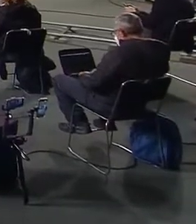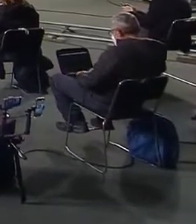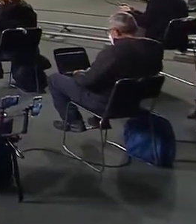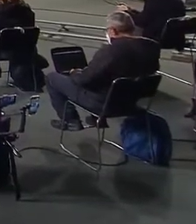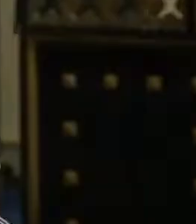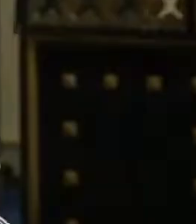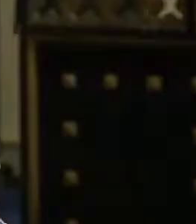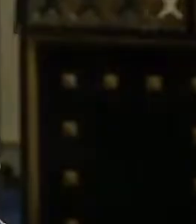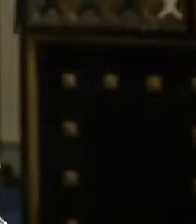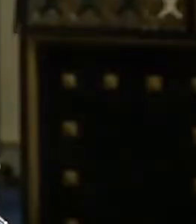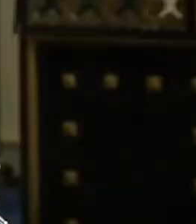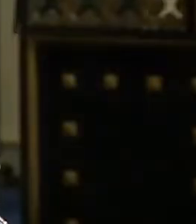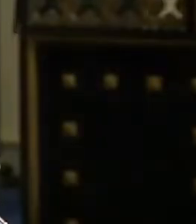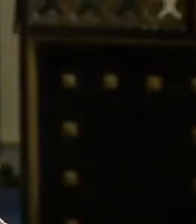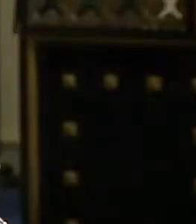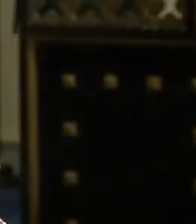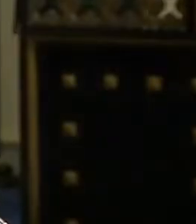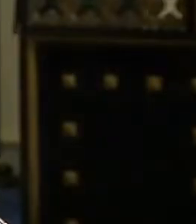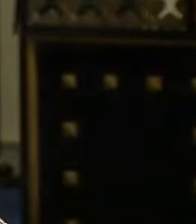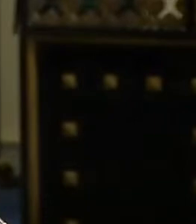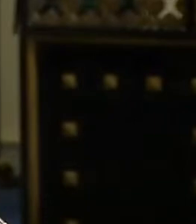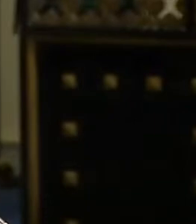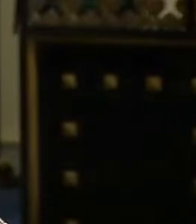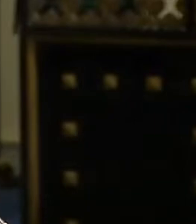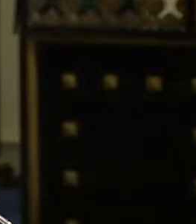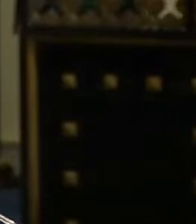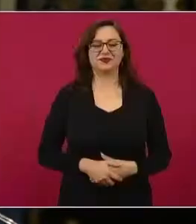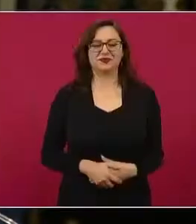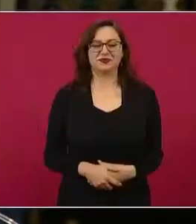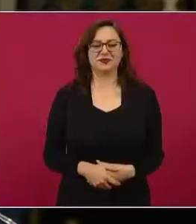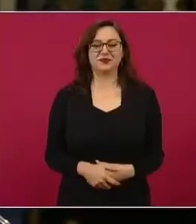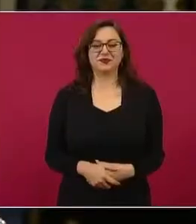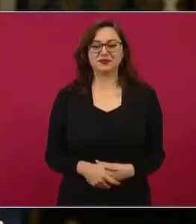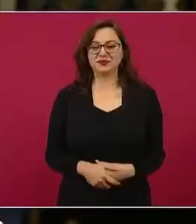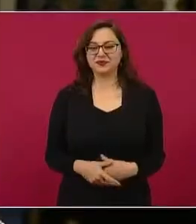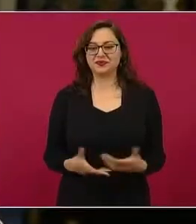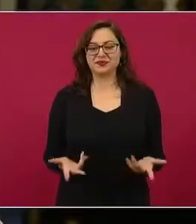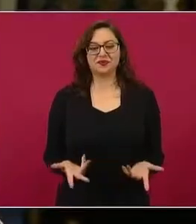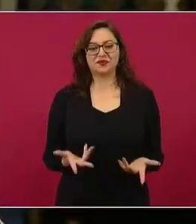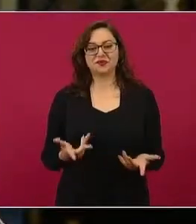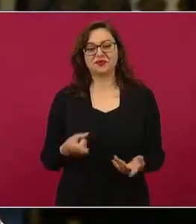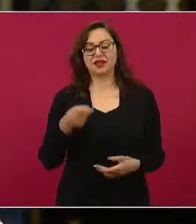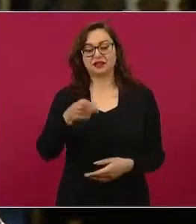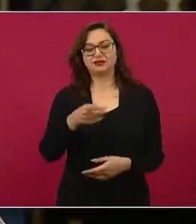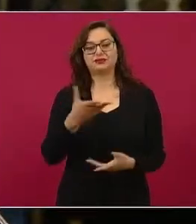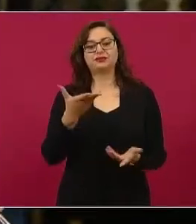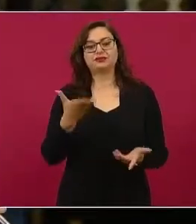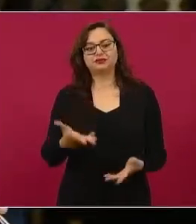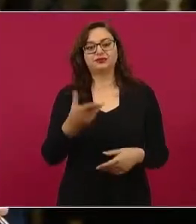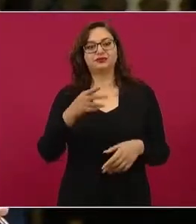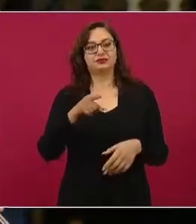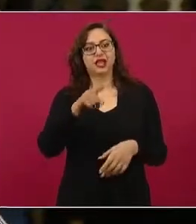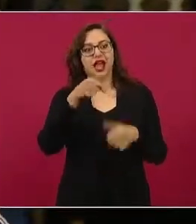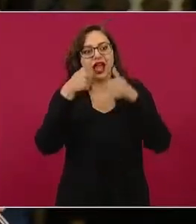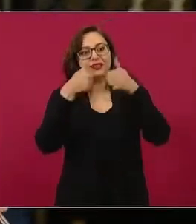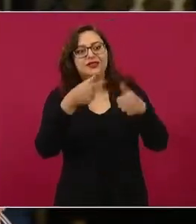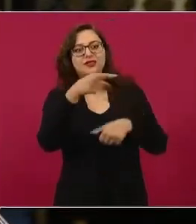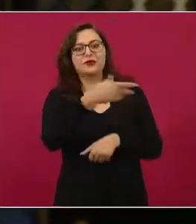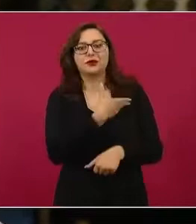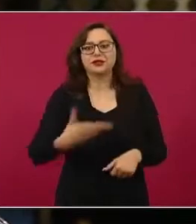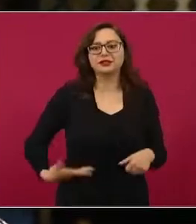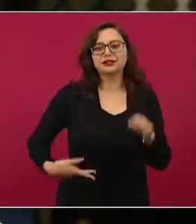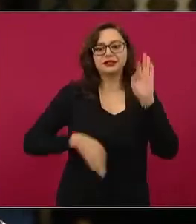Cuánto respecto al tema de salud del presidente, si lo está atendiendo aquí presente el doctor Jorge Alcocer,